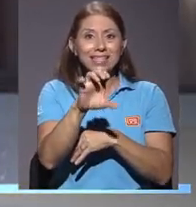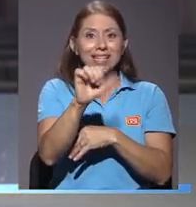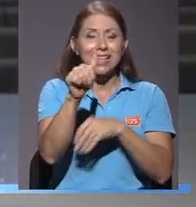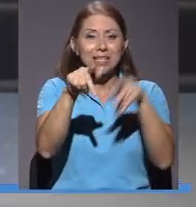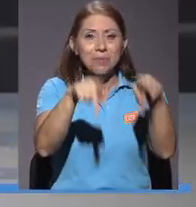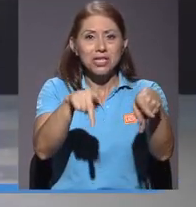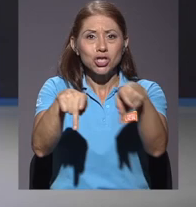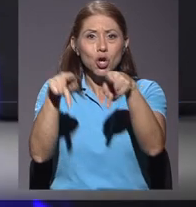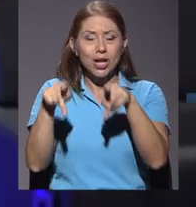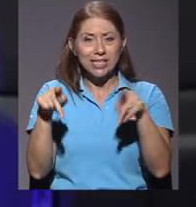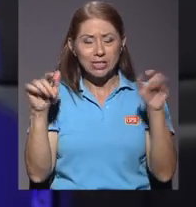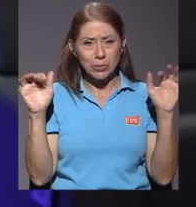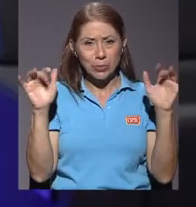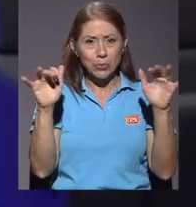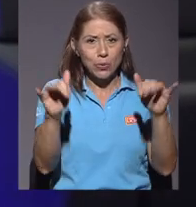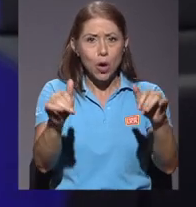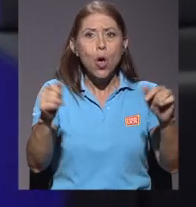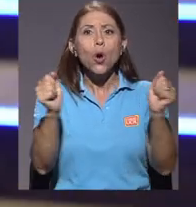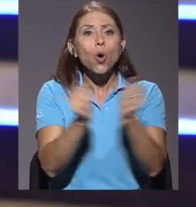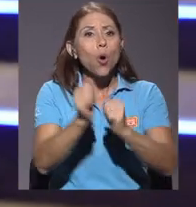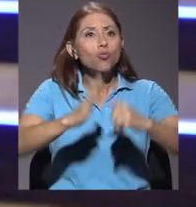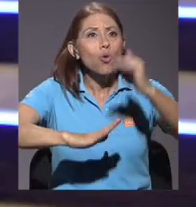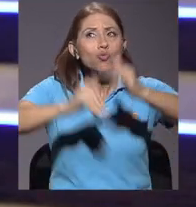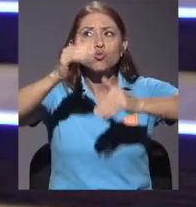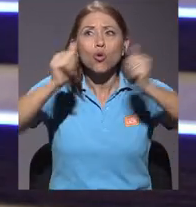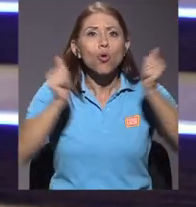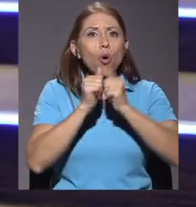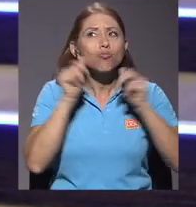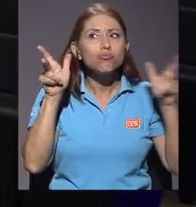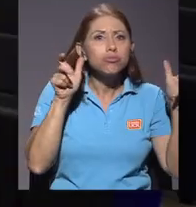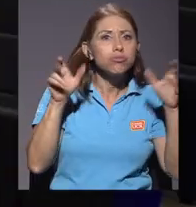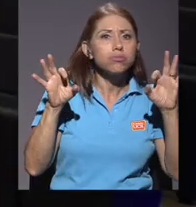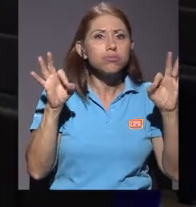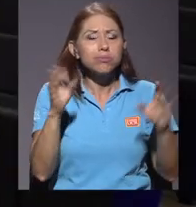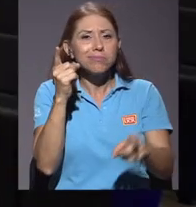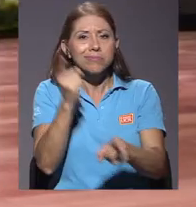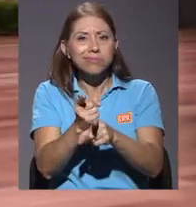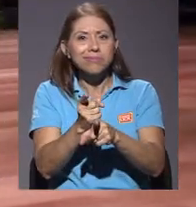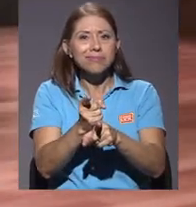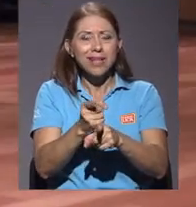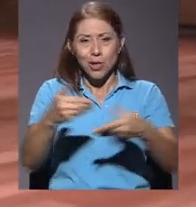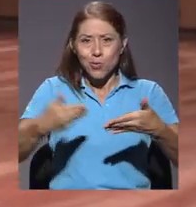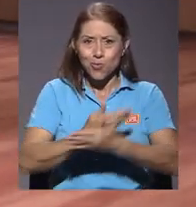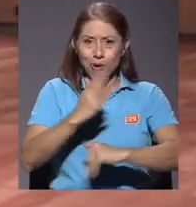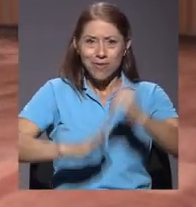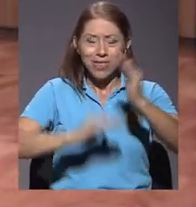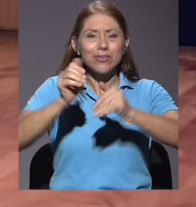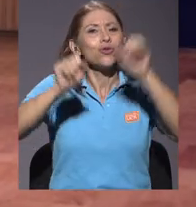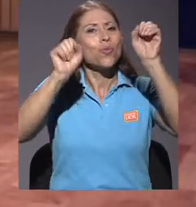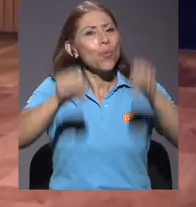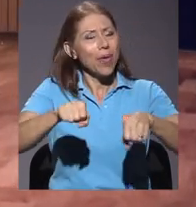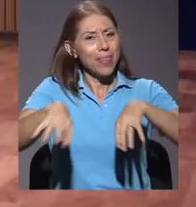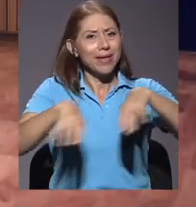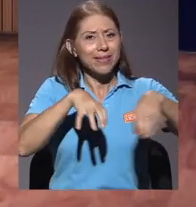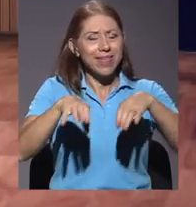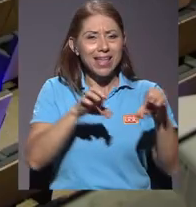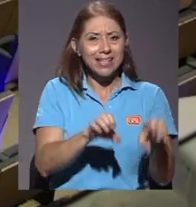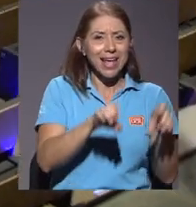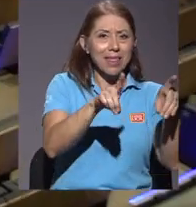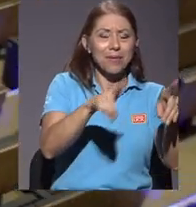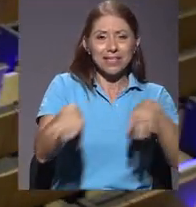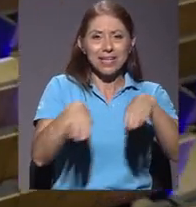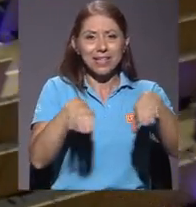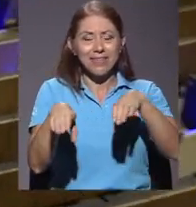personas y con condiciones de infraestructura y acústicas adecuadas, este nuevo edificio permitirá el desarrollo idóneo de las actividades